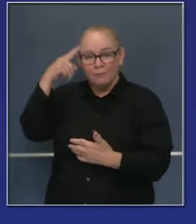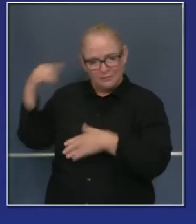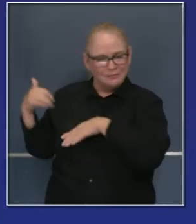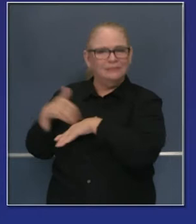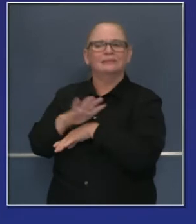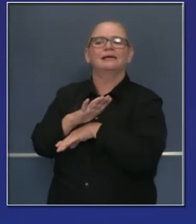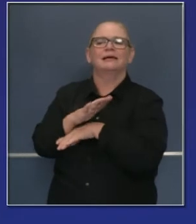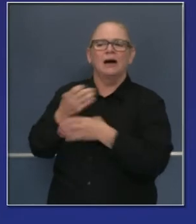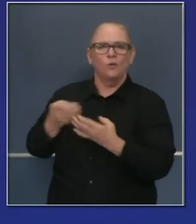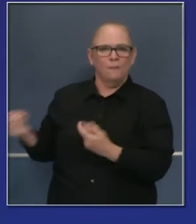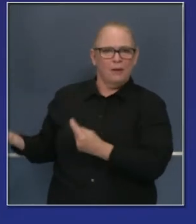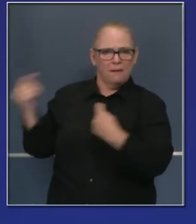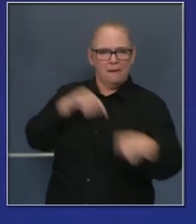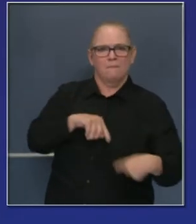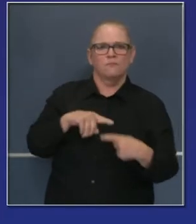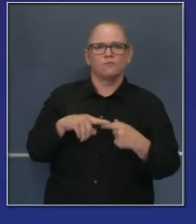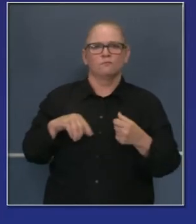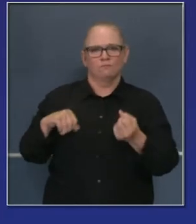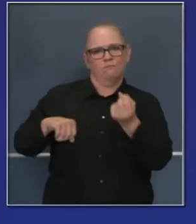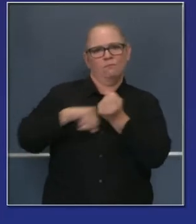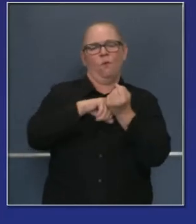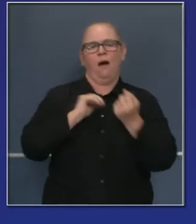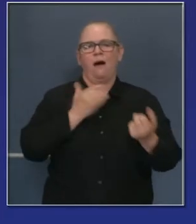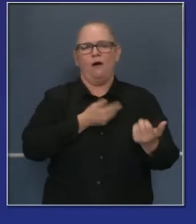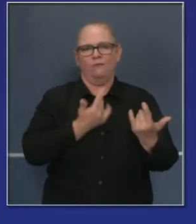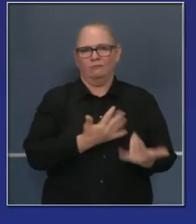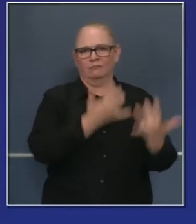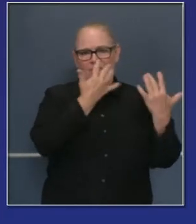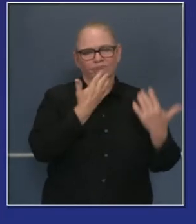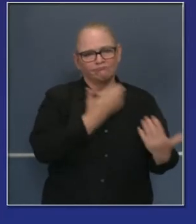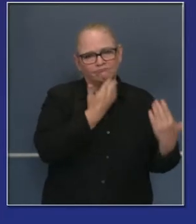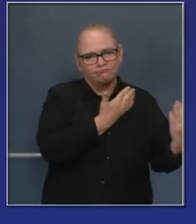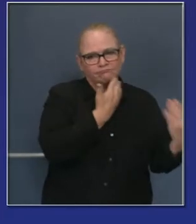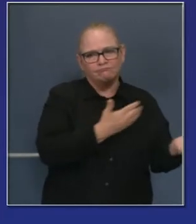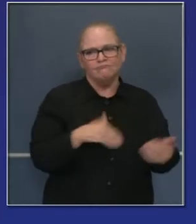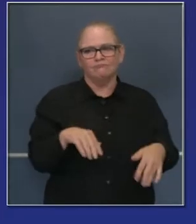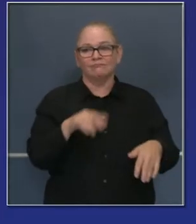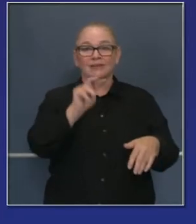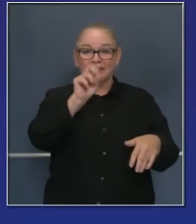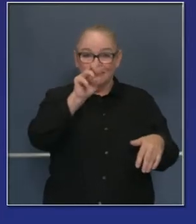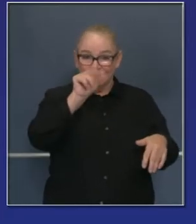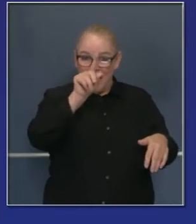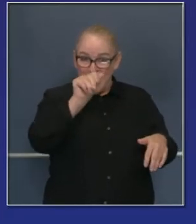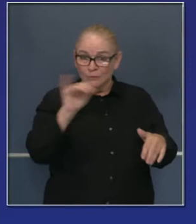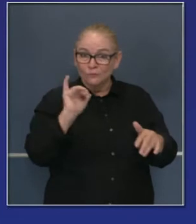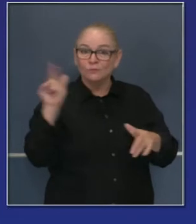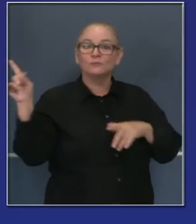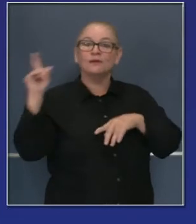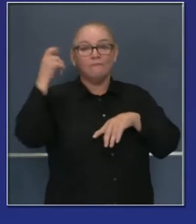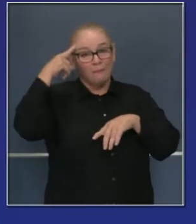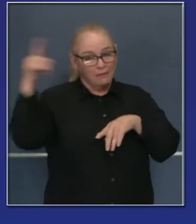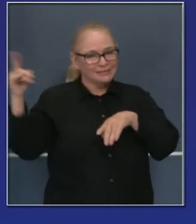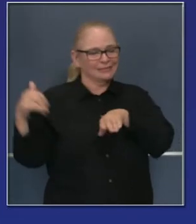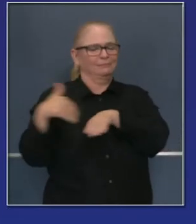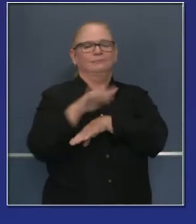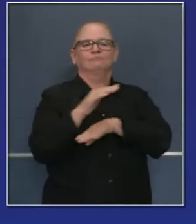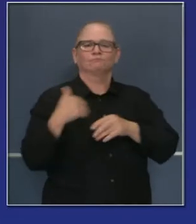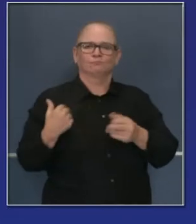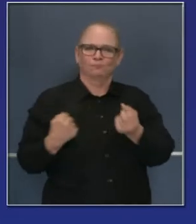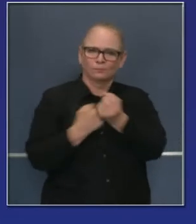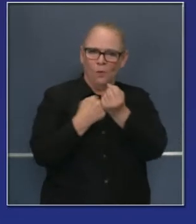equipo aquí al estado de California. El gobernador Sislak en Nevada, ellos enviaron equipo también a California.